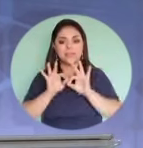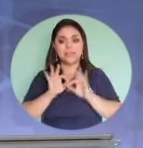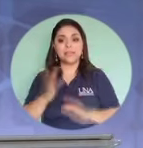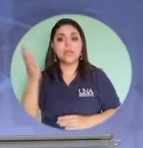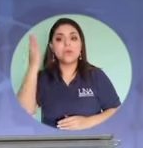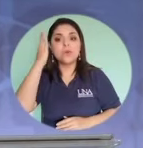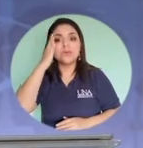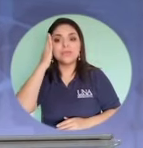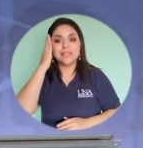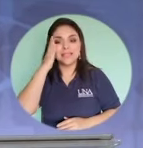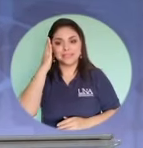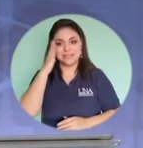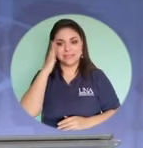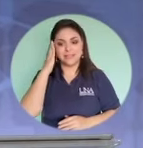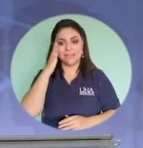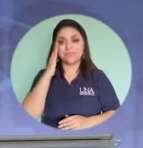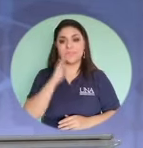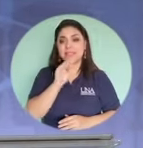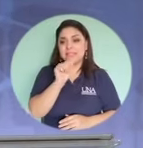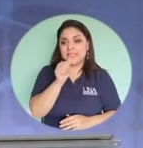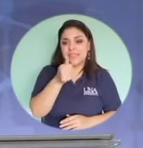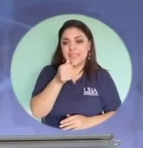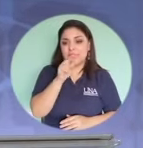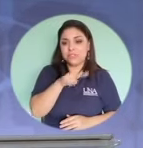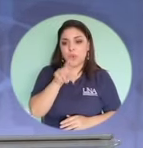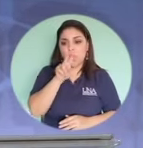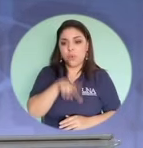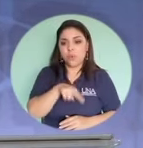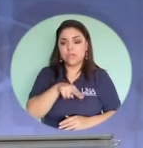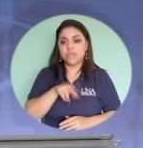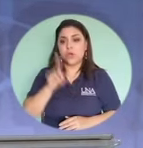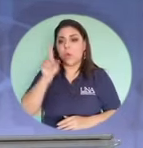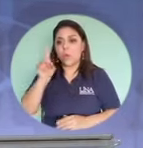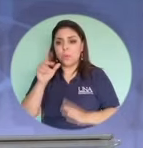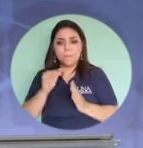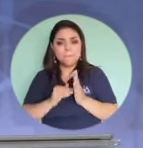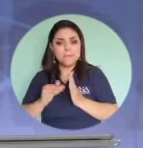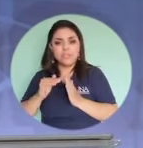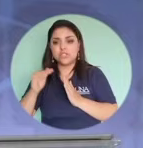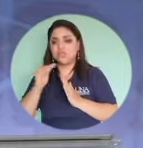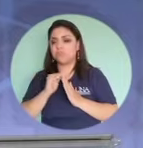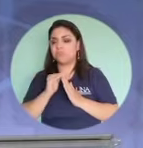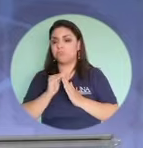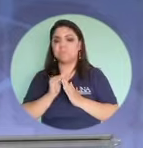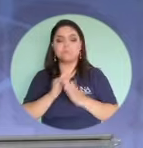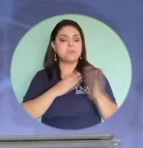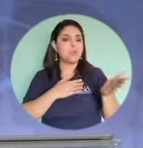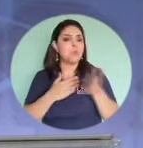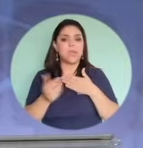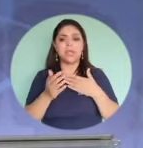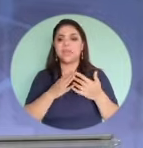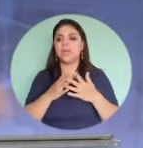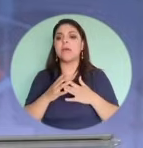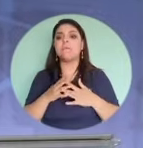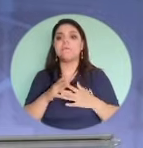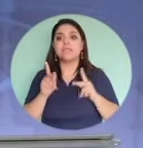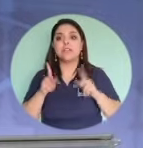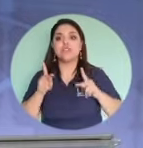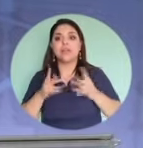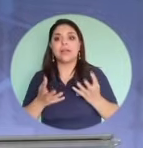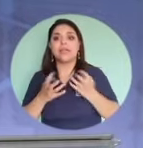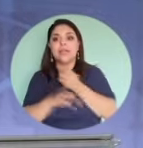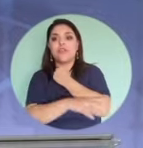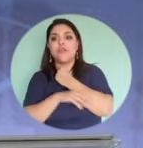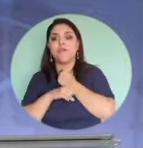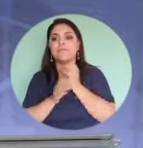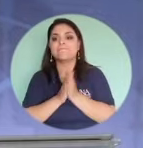conciencia que es 10 colones o un millón es igualmente atractivo para quien quiere robarse ese dinero porque hay